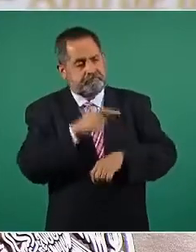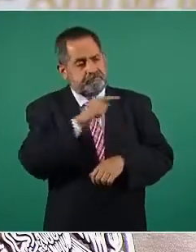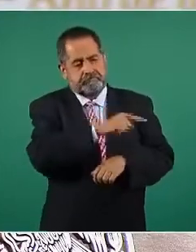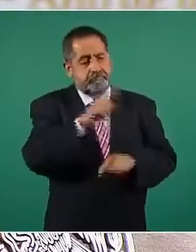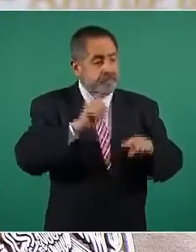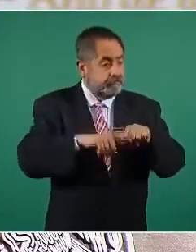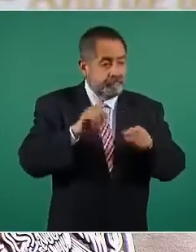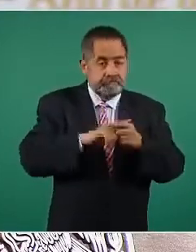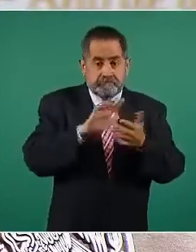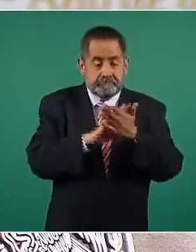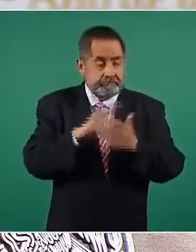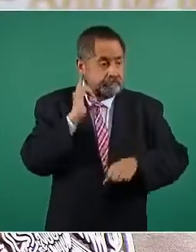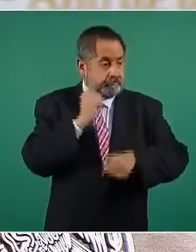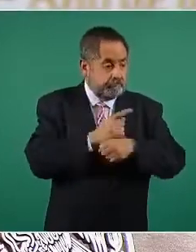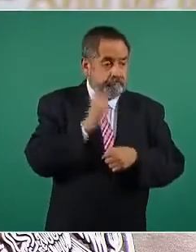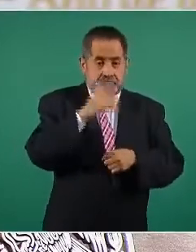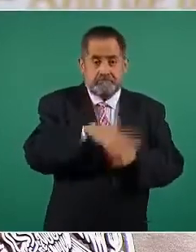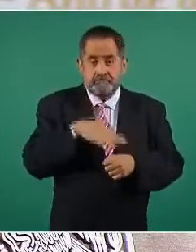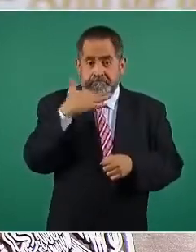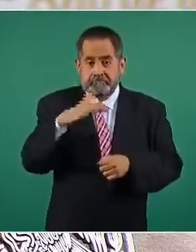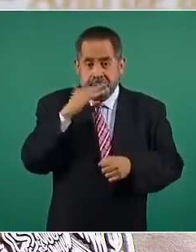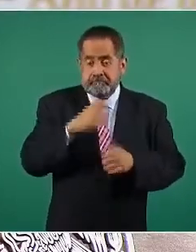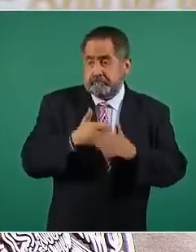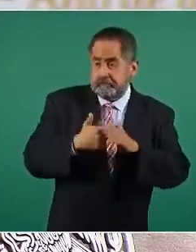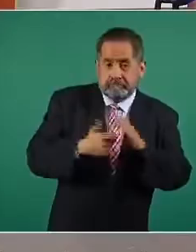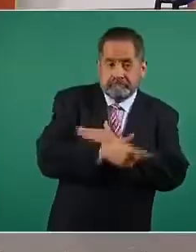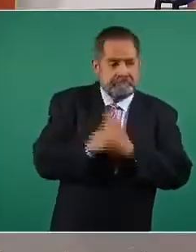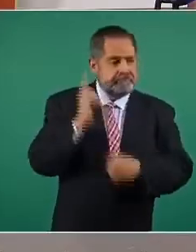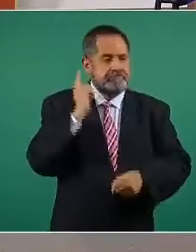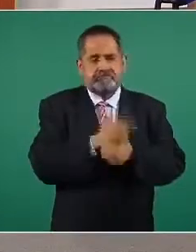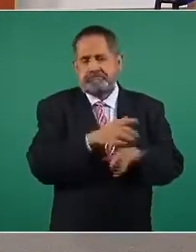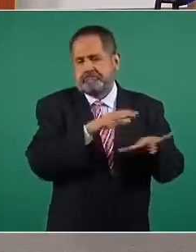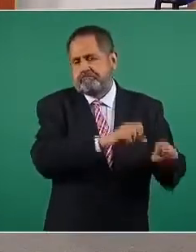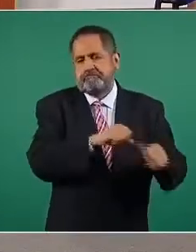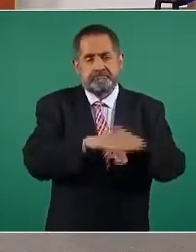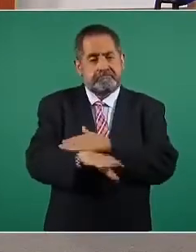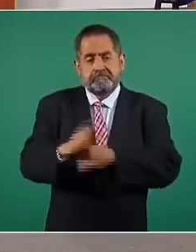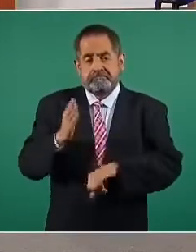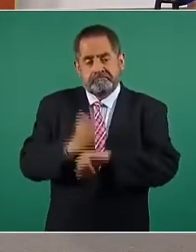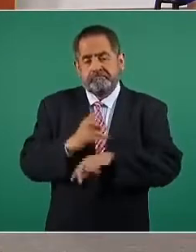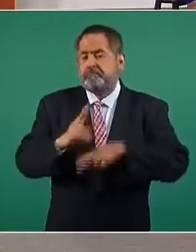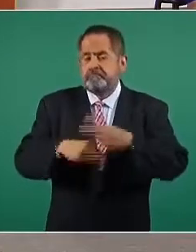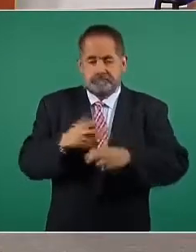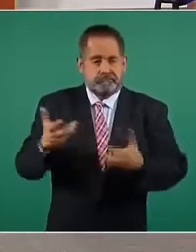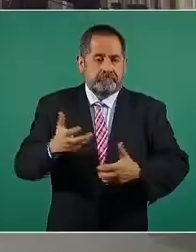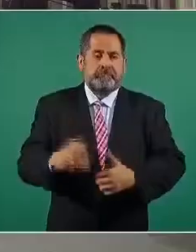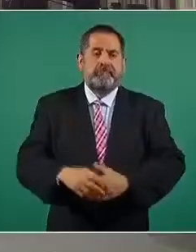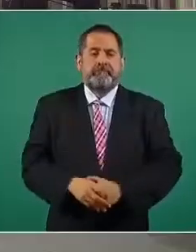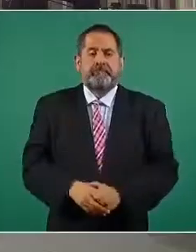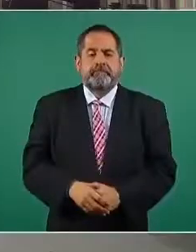casos en donde se haya advertido alguna operación de lavado de dinero. Es cuanto, presidente. Gracias. Gracias.